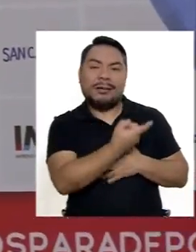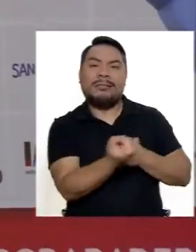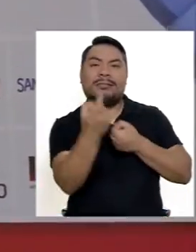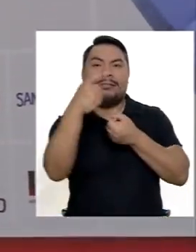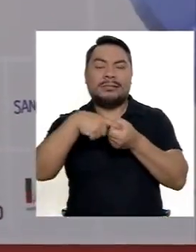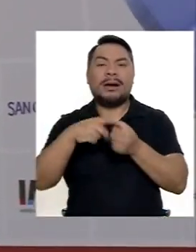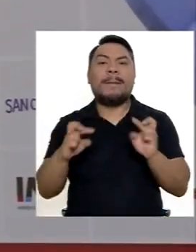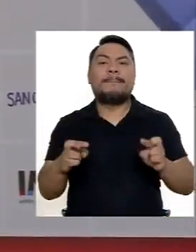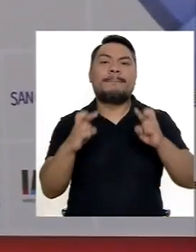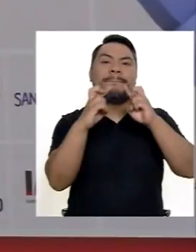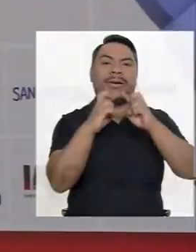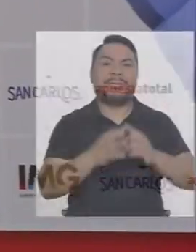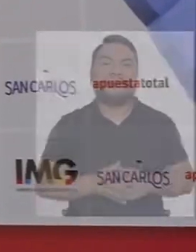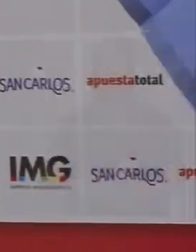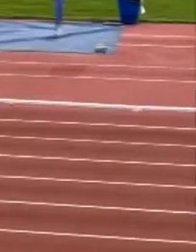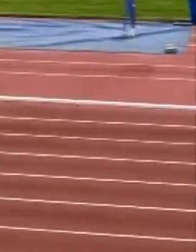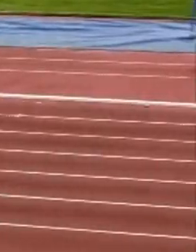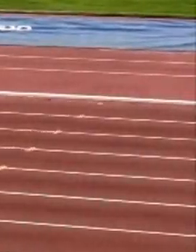clasificación para París